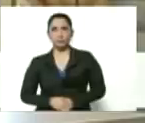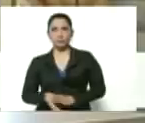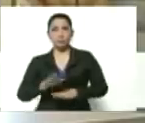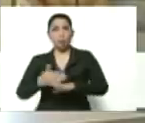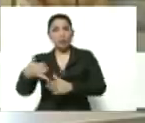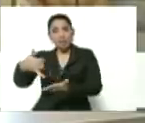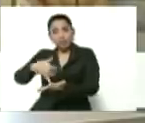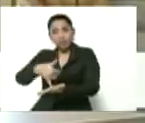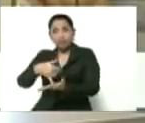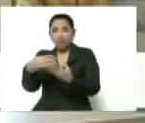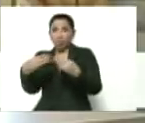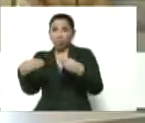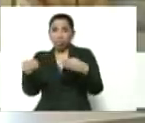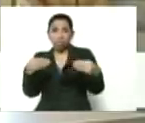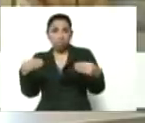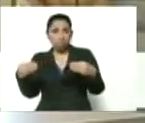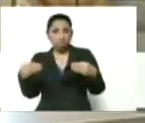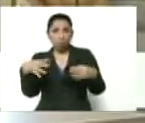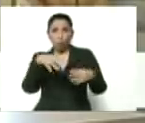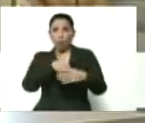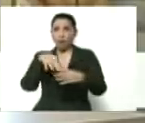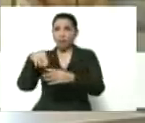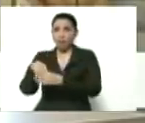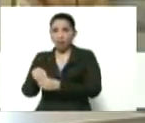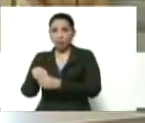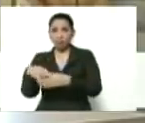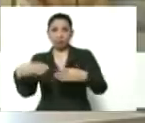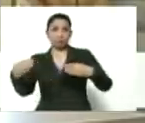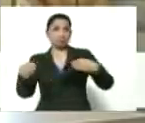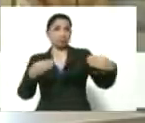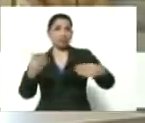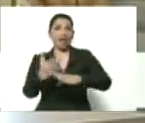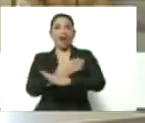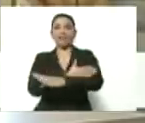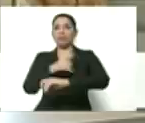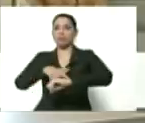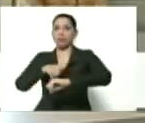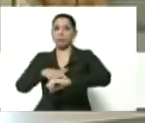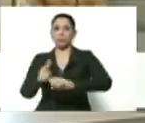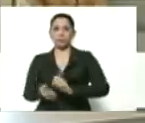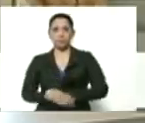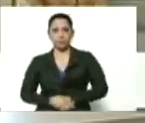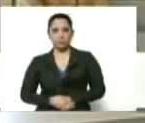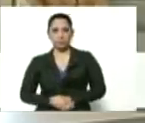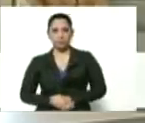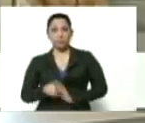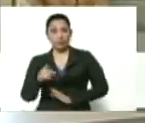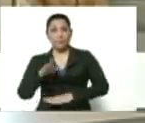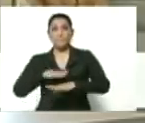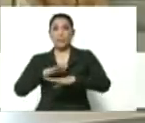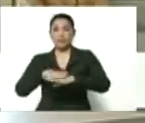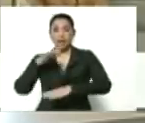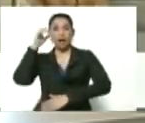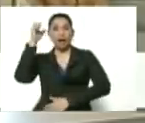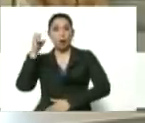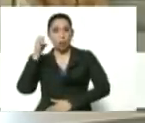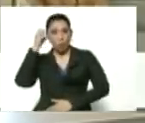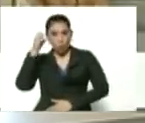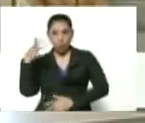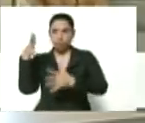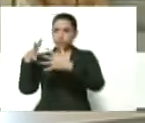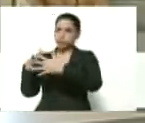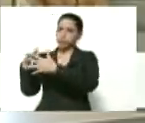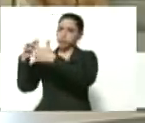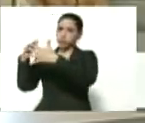Aflojaron la cuarentena. Flexibilizaron antes de tiempo. Y eso está pasando en Europa, en Estados